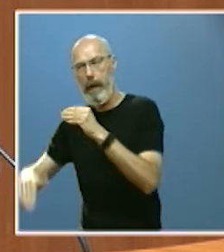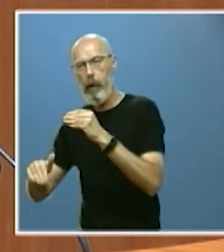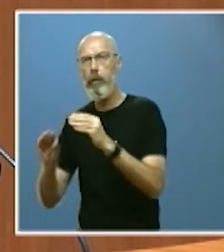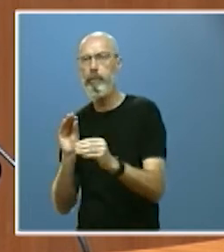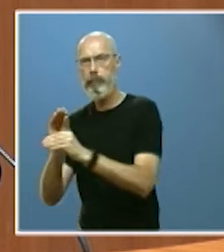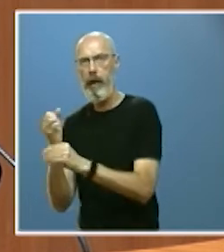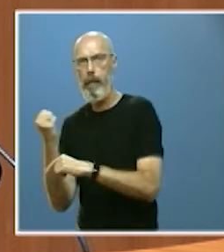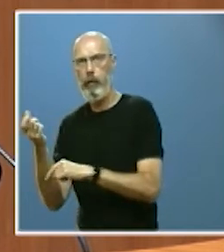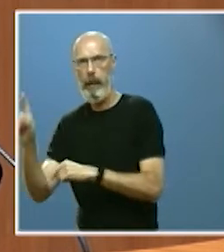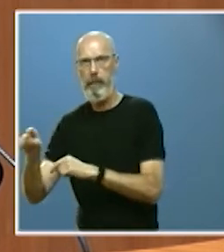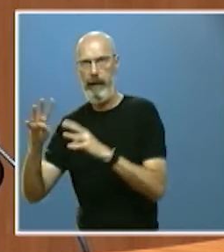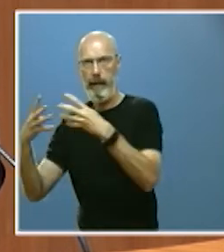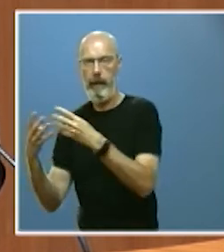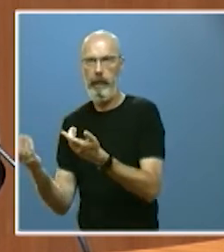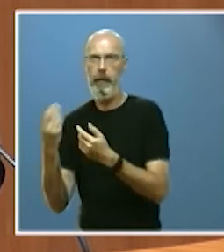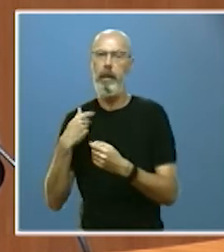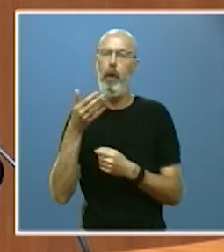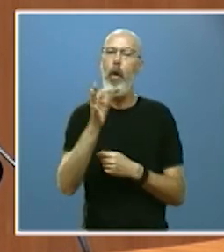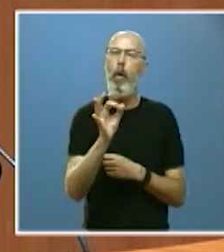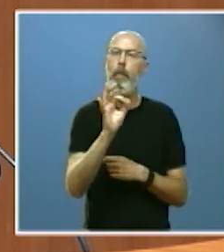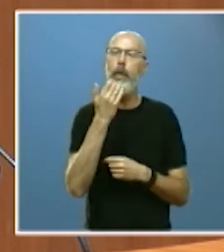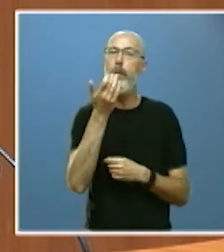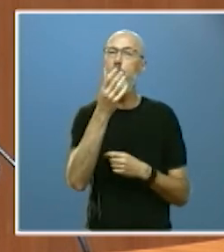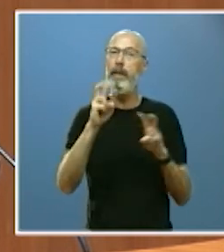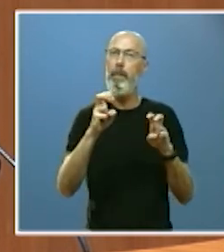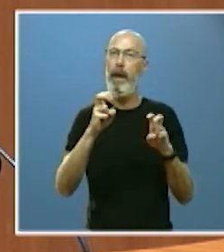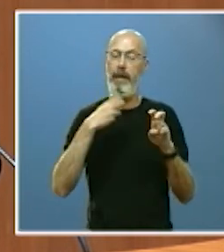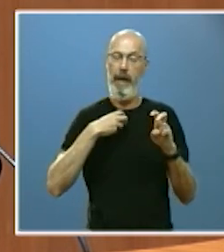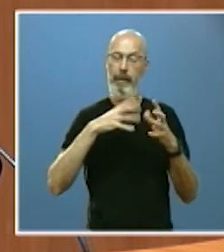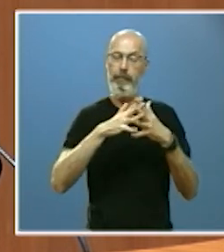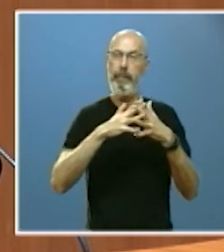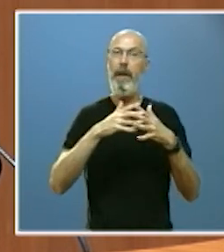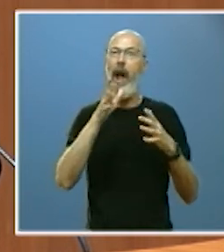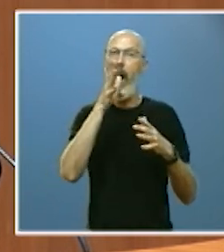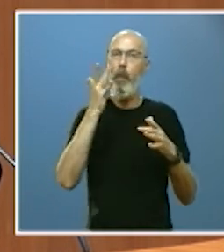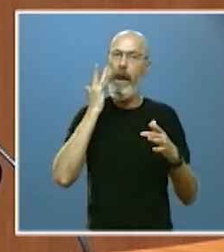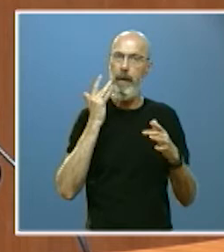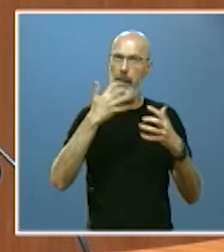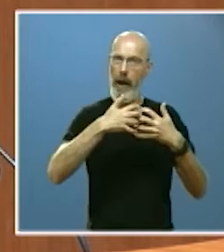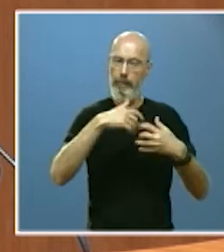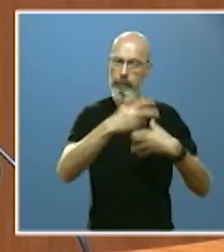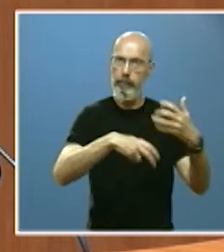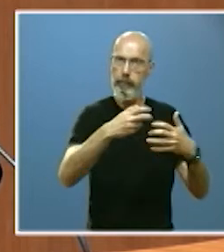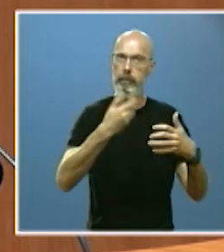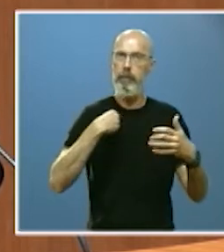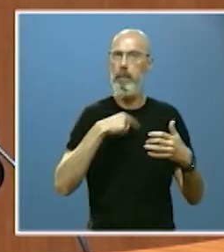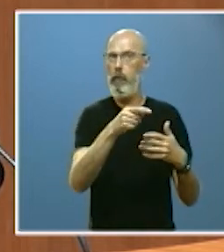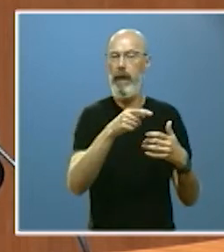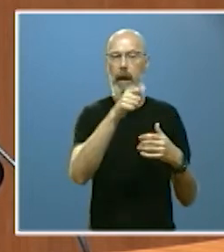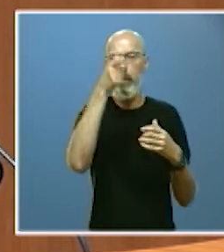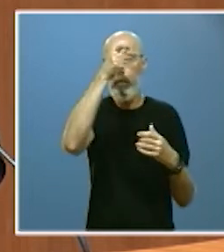completar las infraestructuras de depuración de aguas en todos los municipios de más de 2.000 habitantes equivalentes